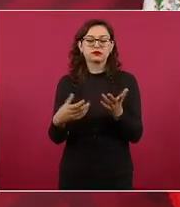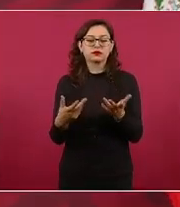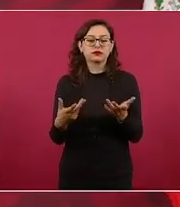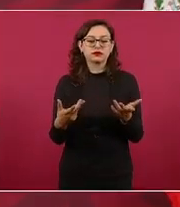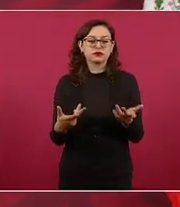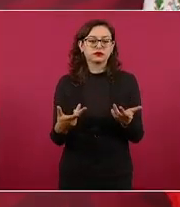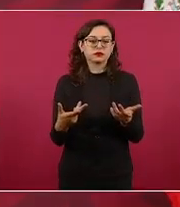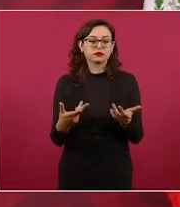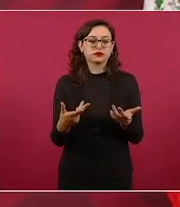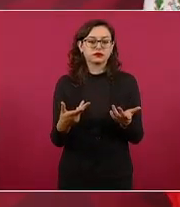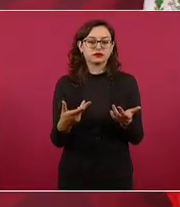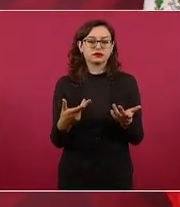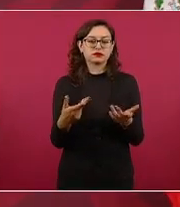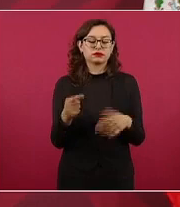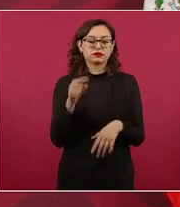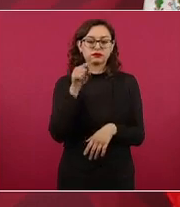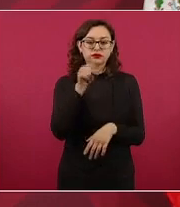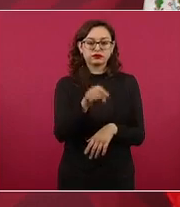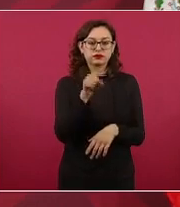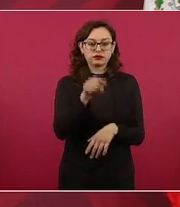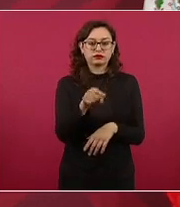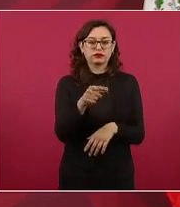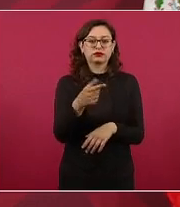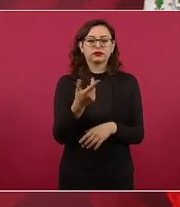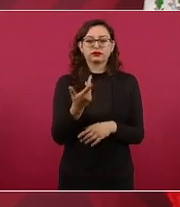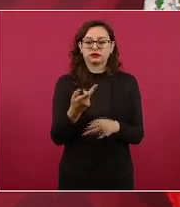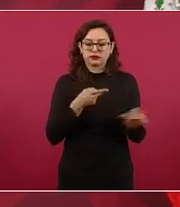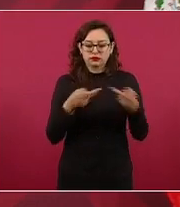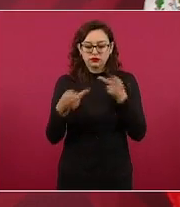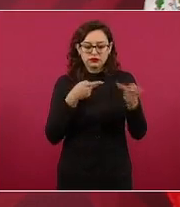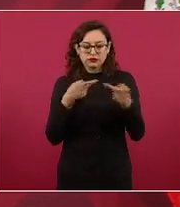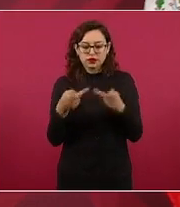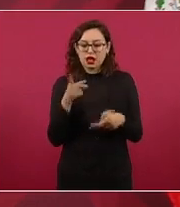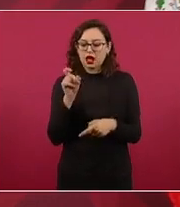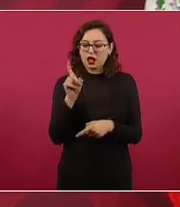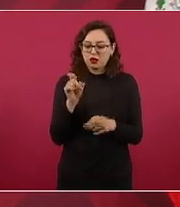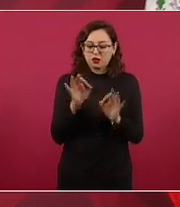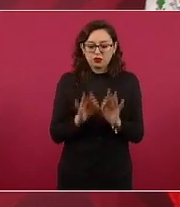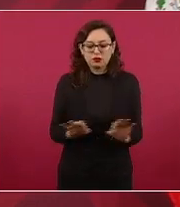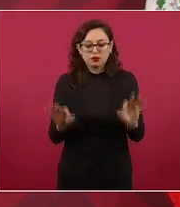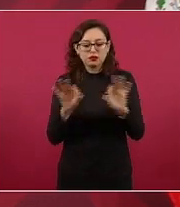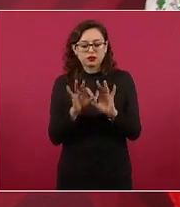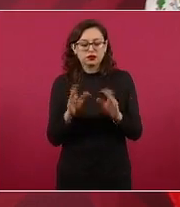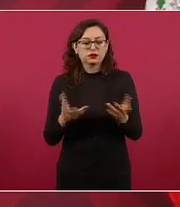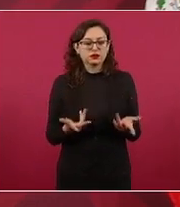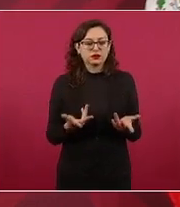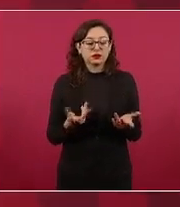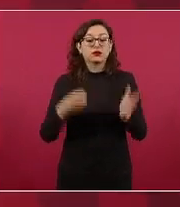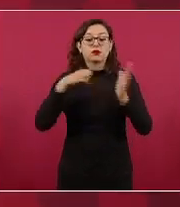de la importancia de la planeación la ciudad de México